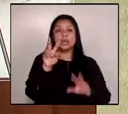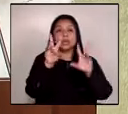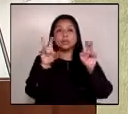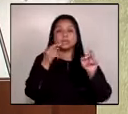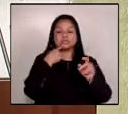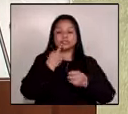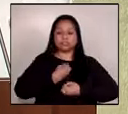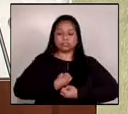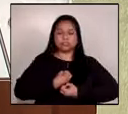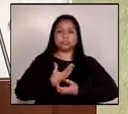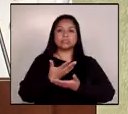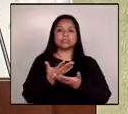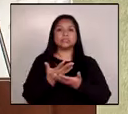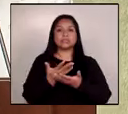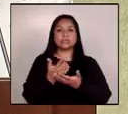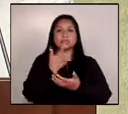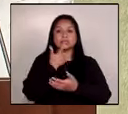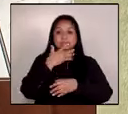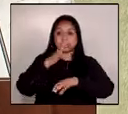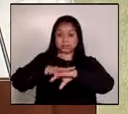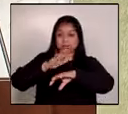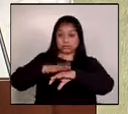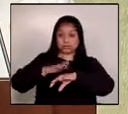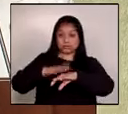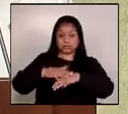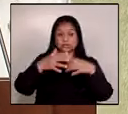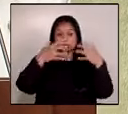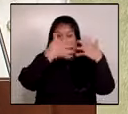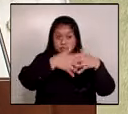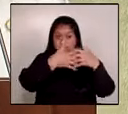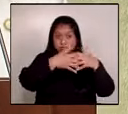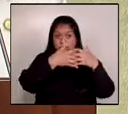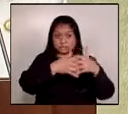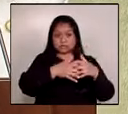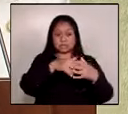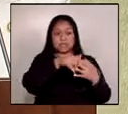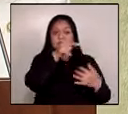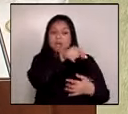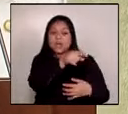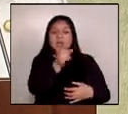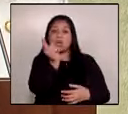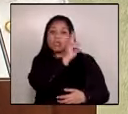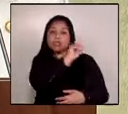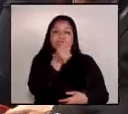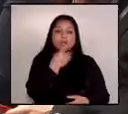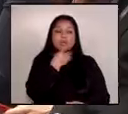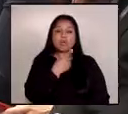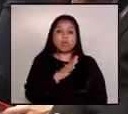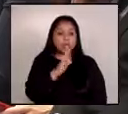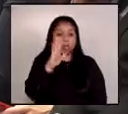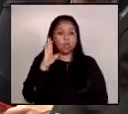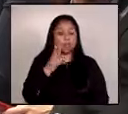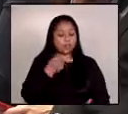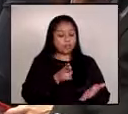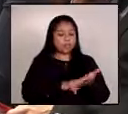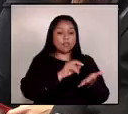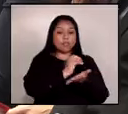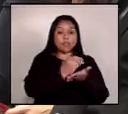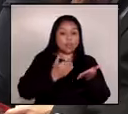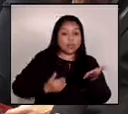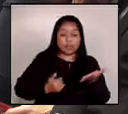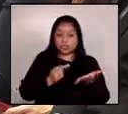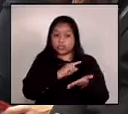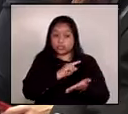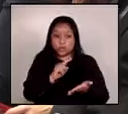manifiesta se le notificó a la empresa el incumplimiento del contrato a su vez